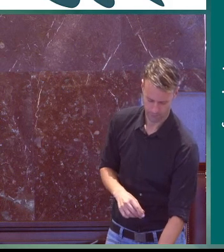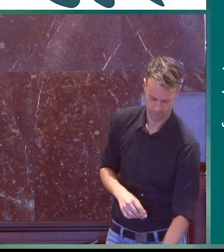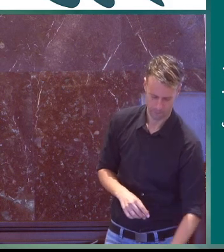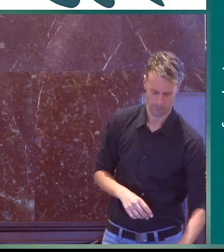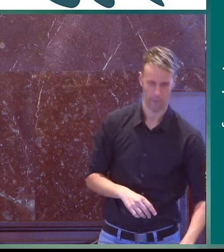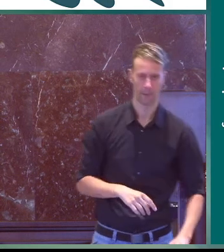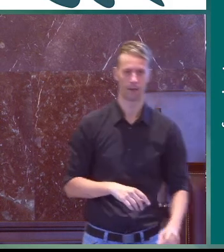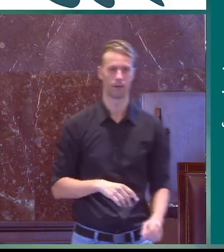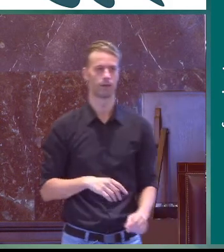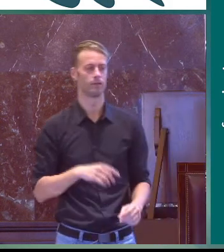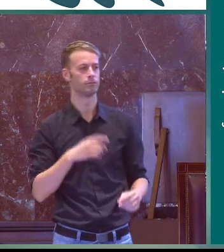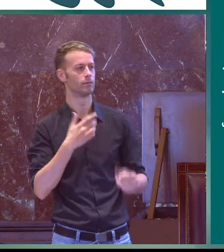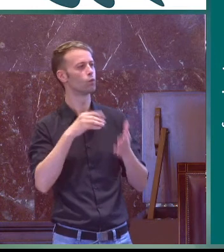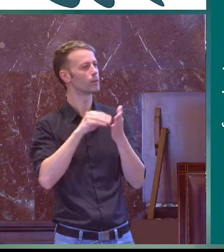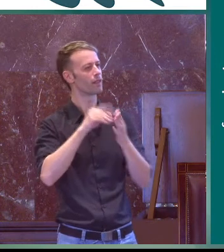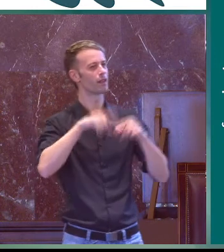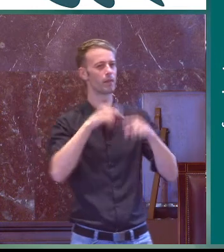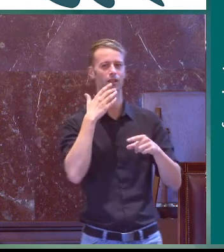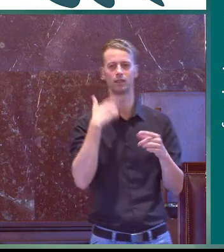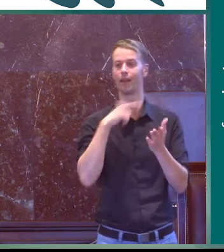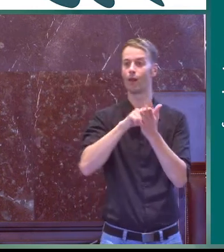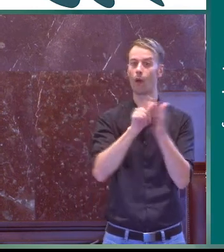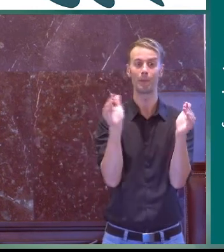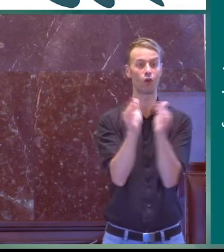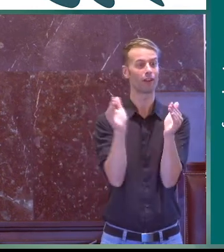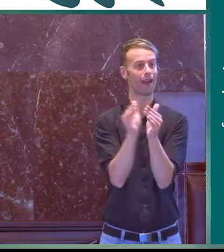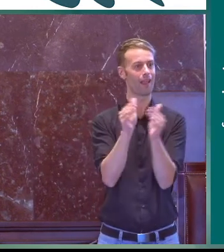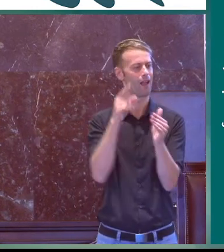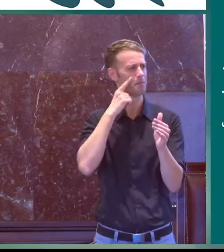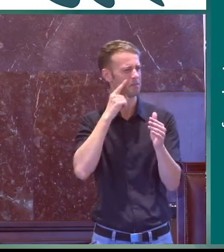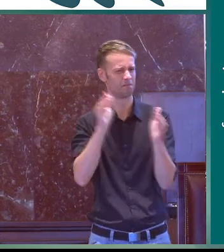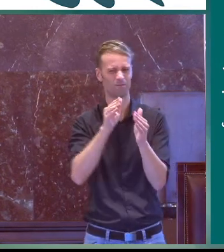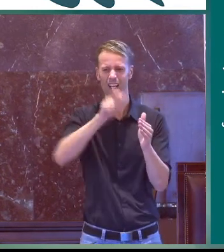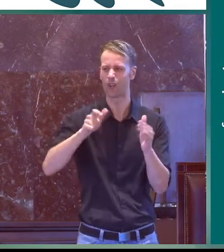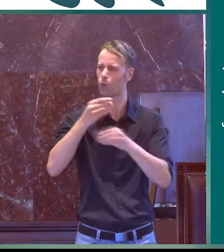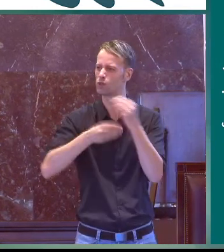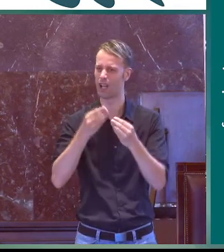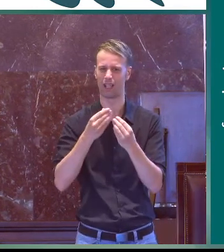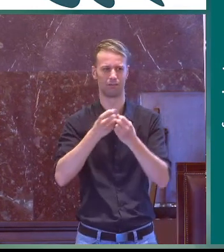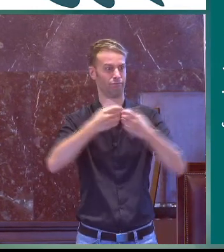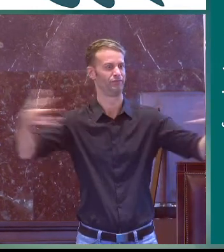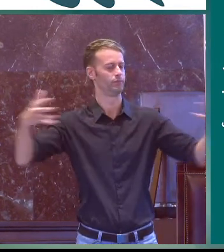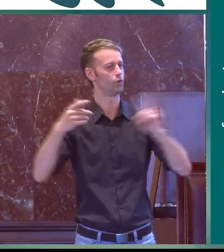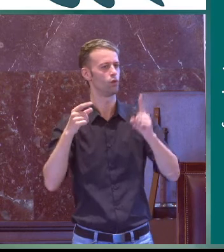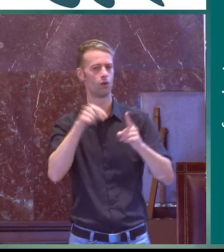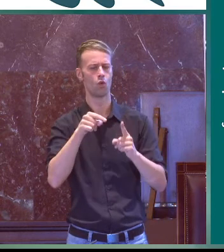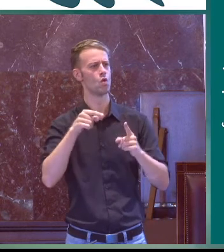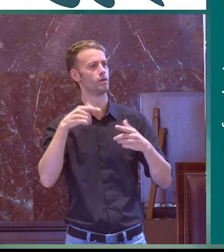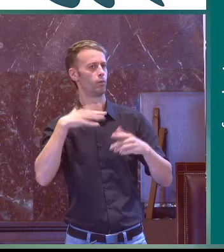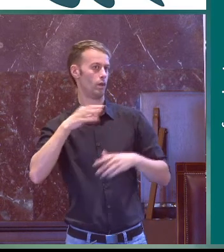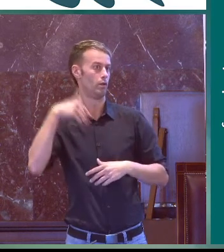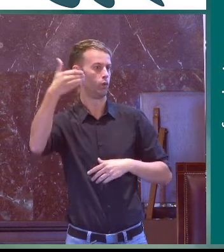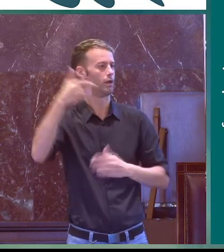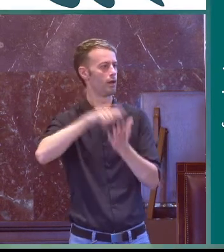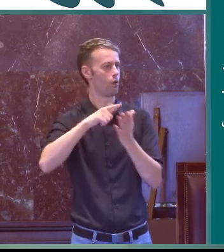y es ¿cómo sobreviven las lenguas? muchas veces las lenguas minoritarias las lenguas que no